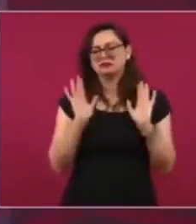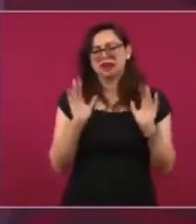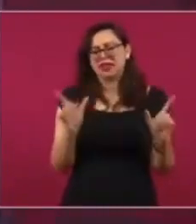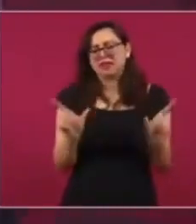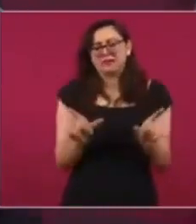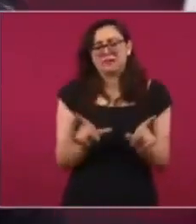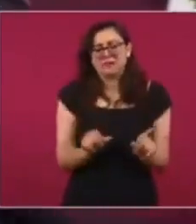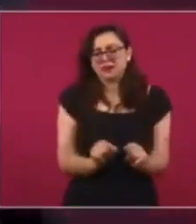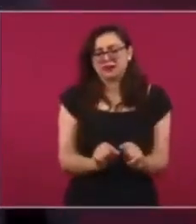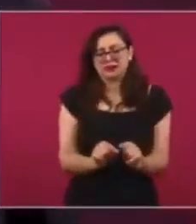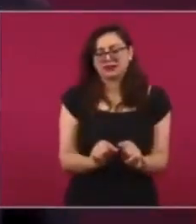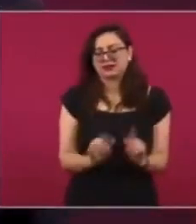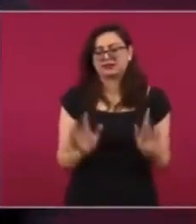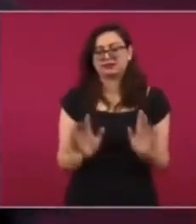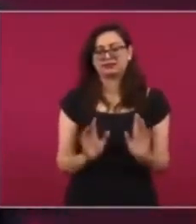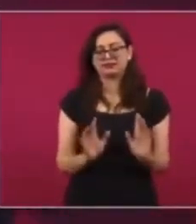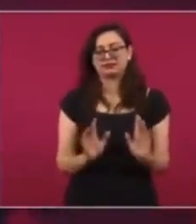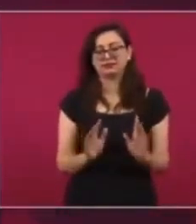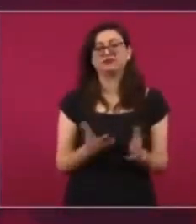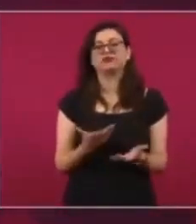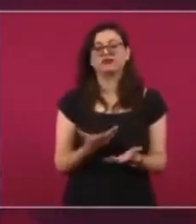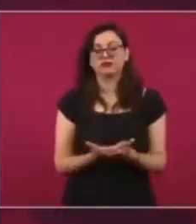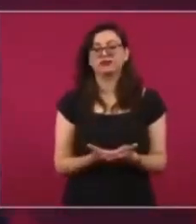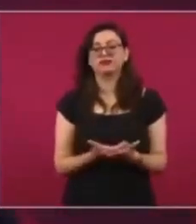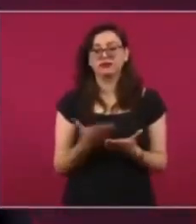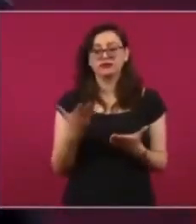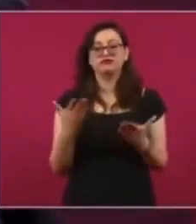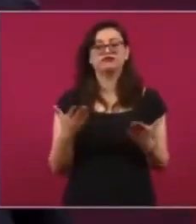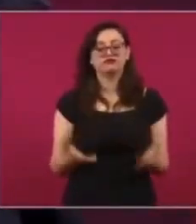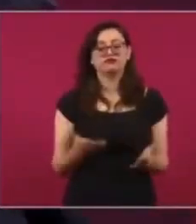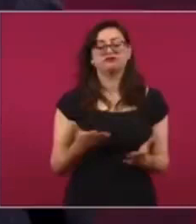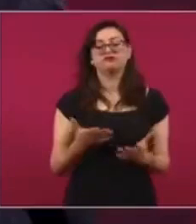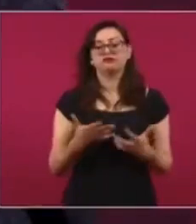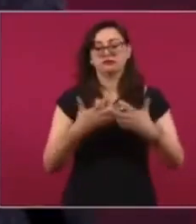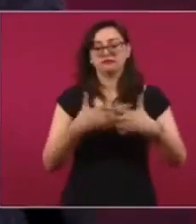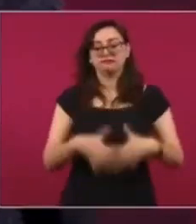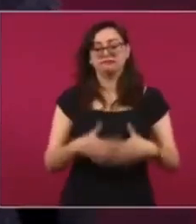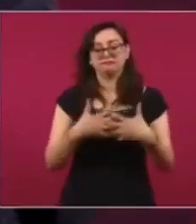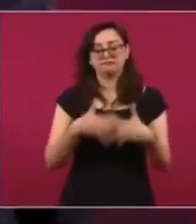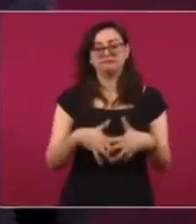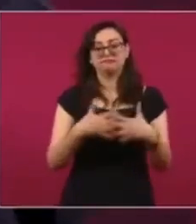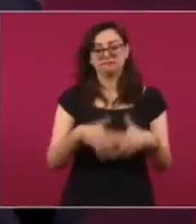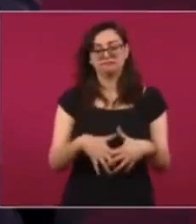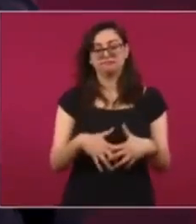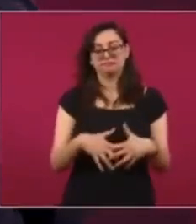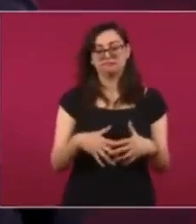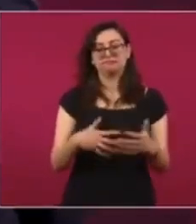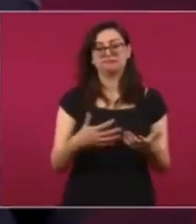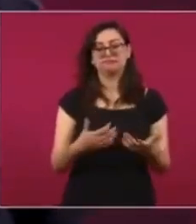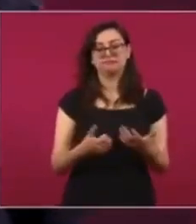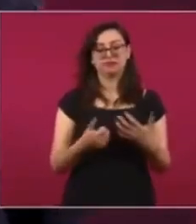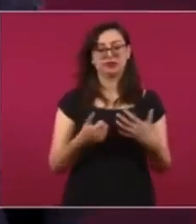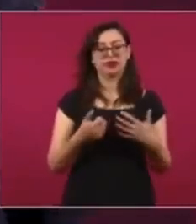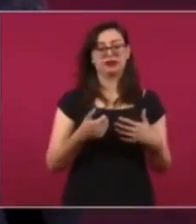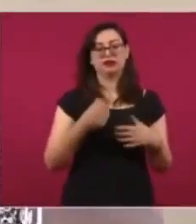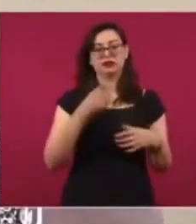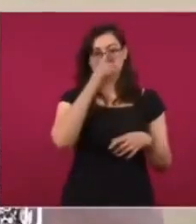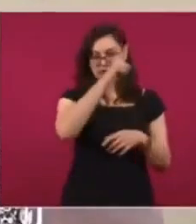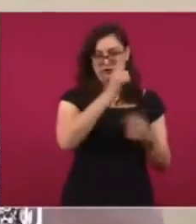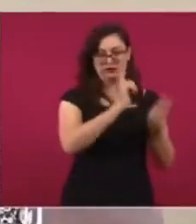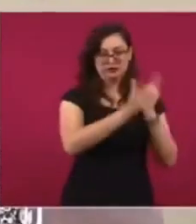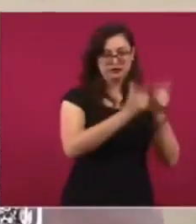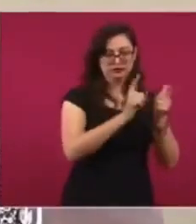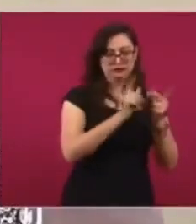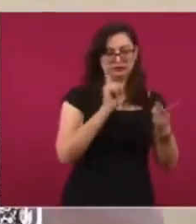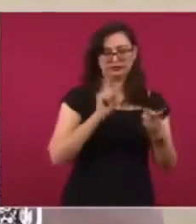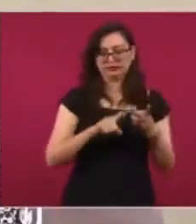la capacidad de procesamiento de las seis refinerías que nos